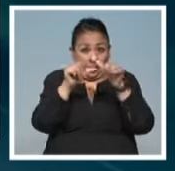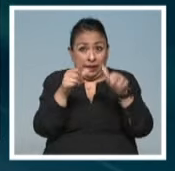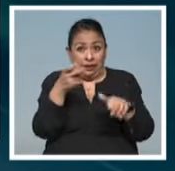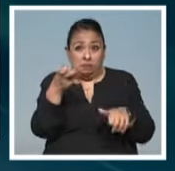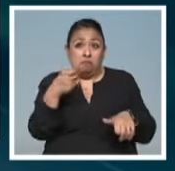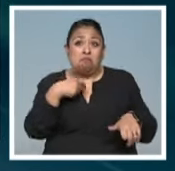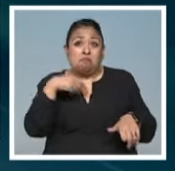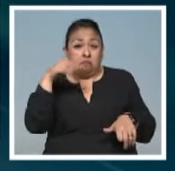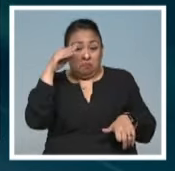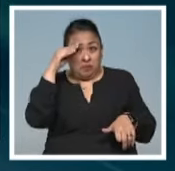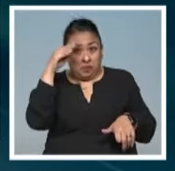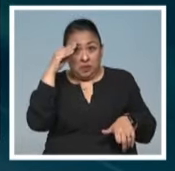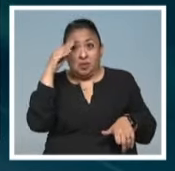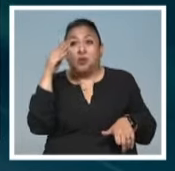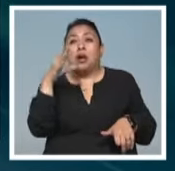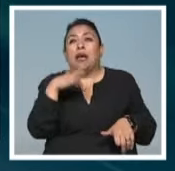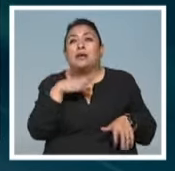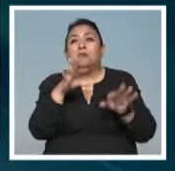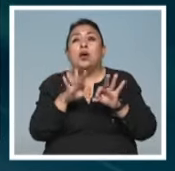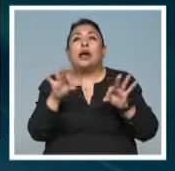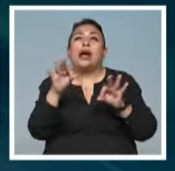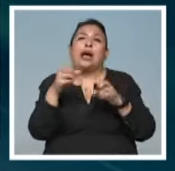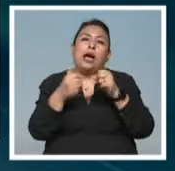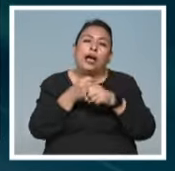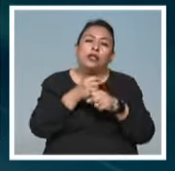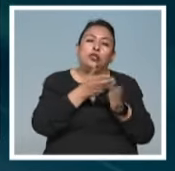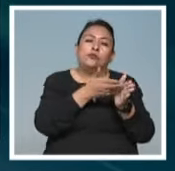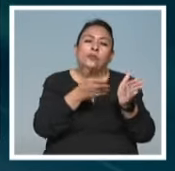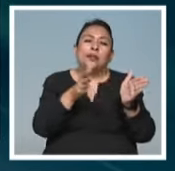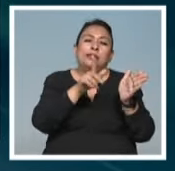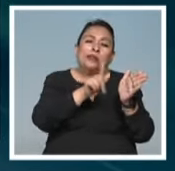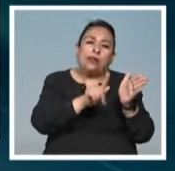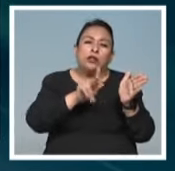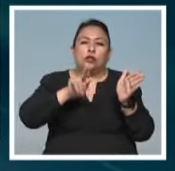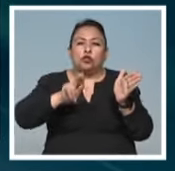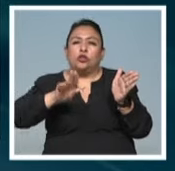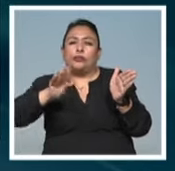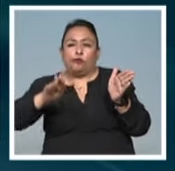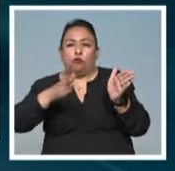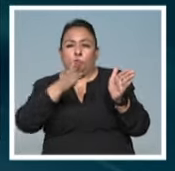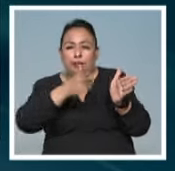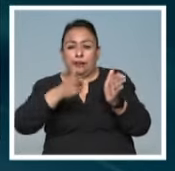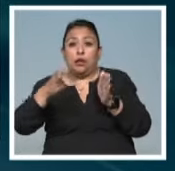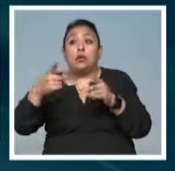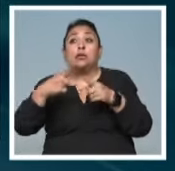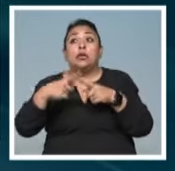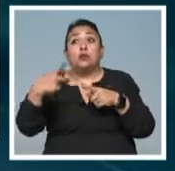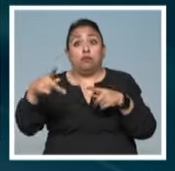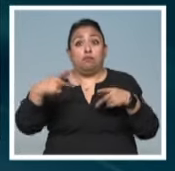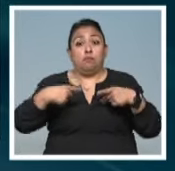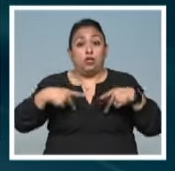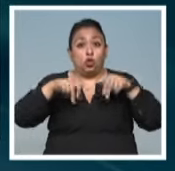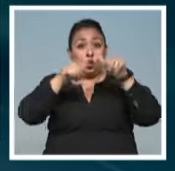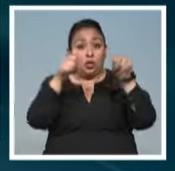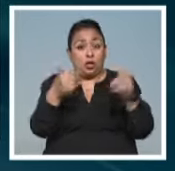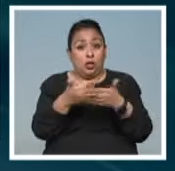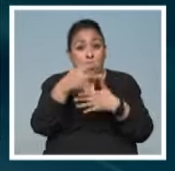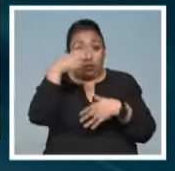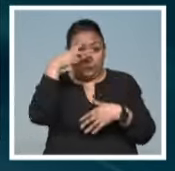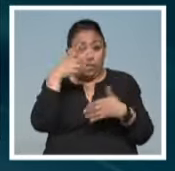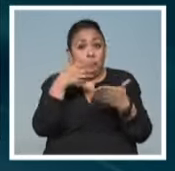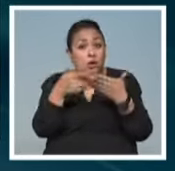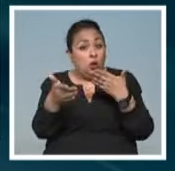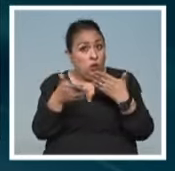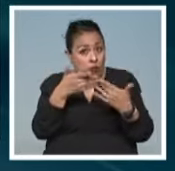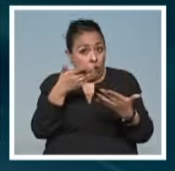yo diría básicamente haciendo un énfasis en los 70, 80 y 90 artistas mexicanos contemporáneos y